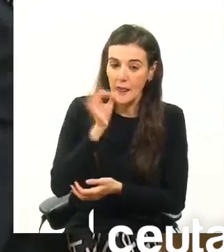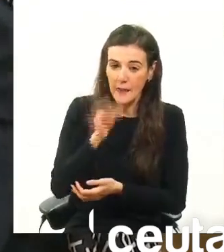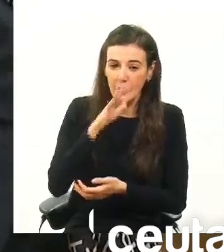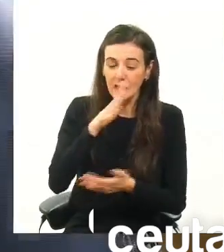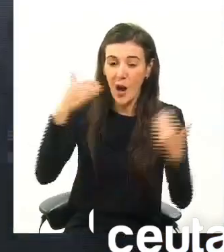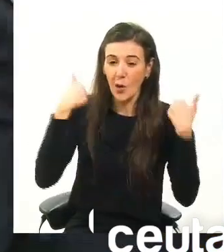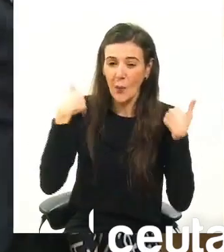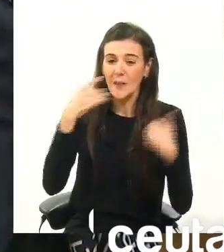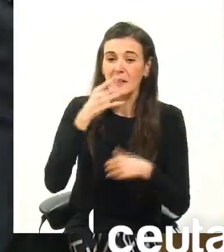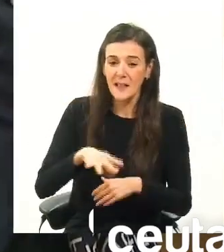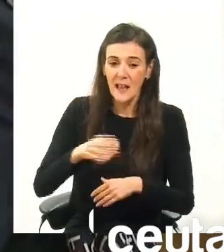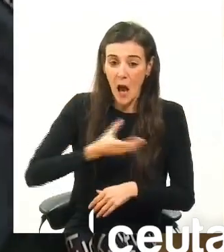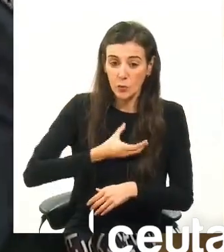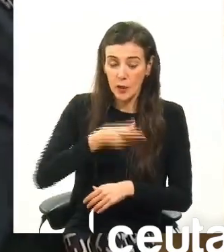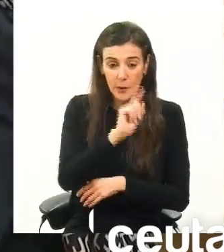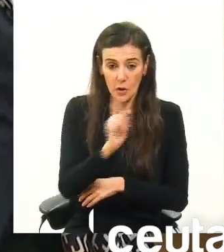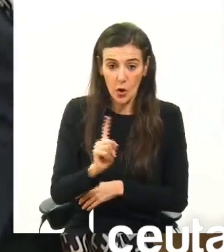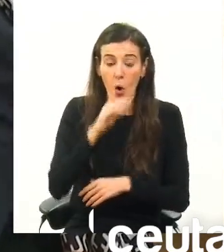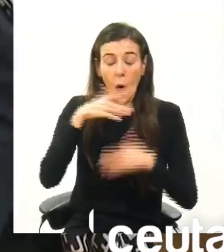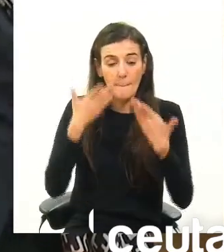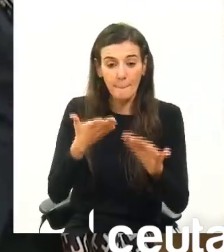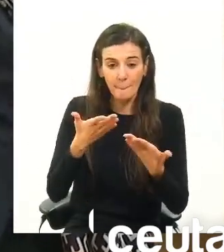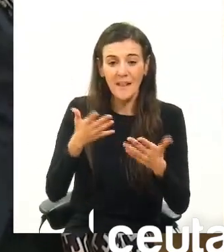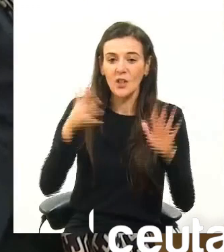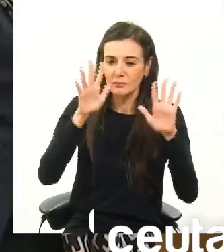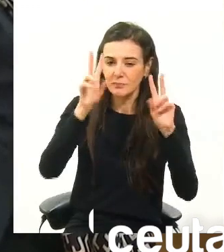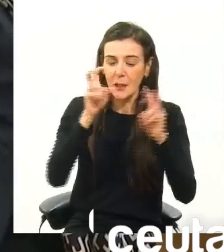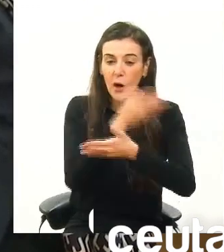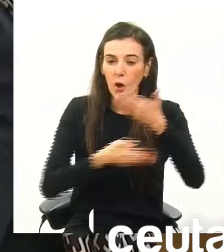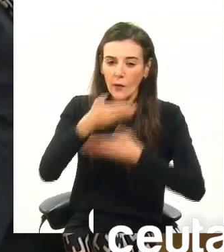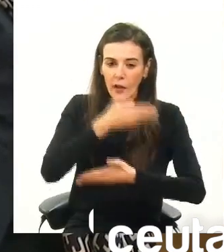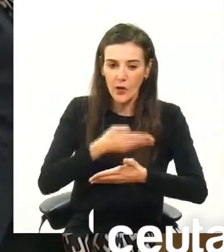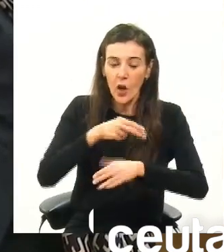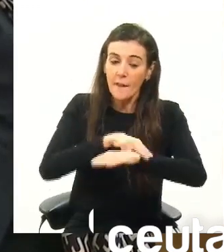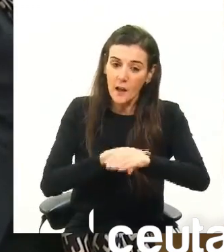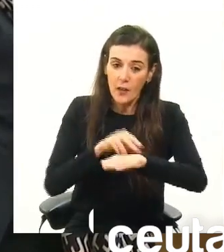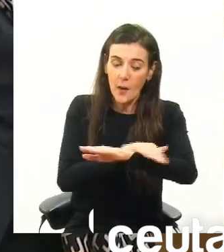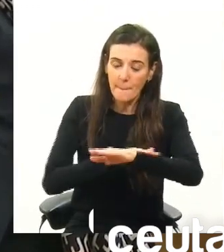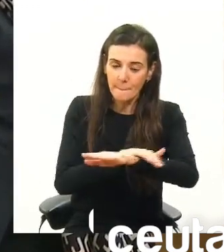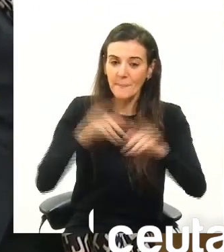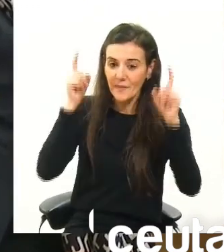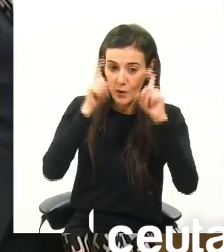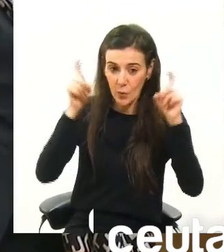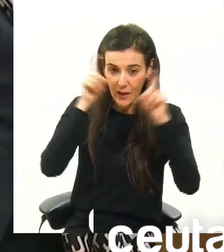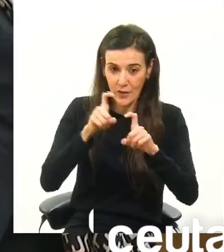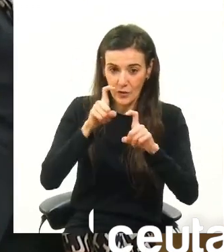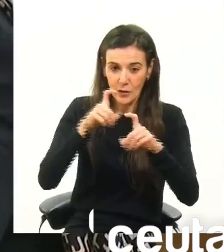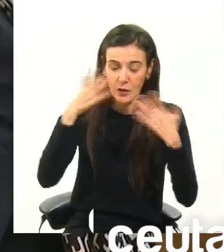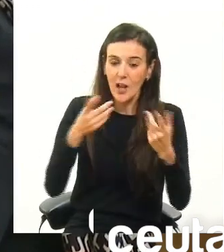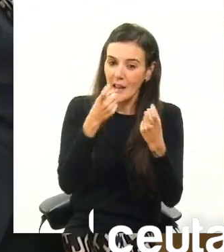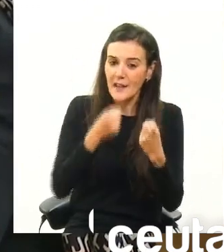compete en exclusiva al ayuntamiento en sí, por lo que la colaboración de la Dirección Provincial de Educación se hace